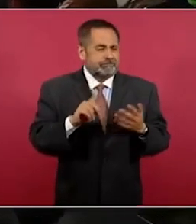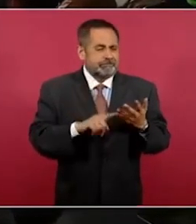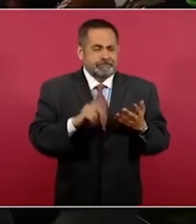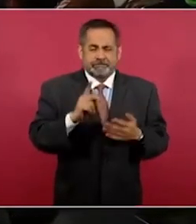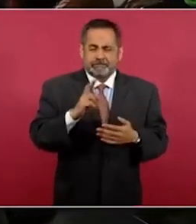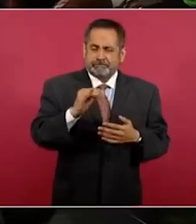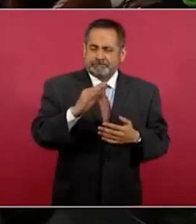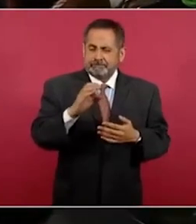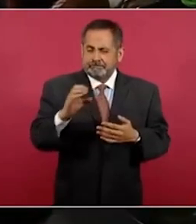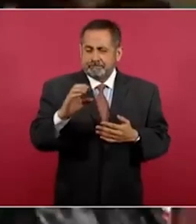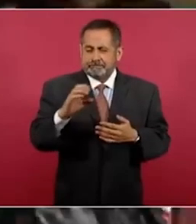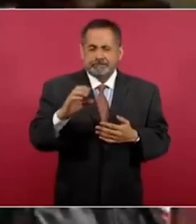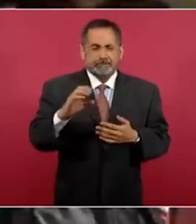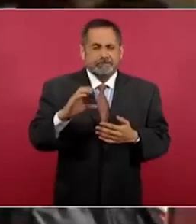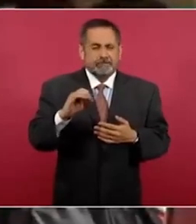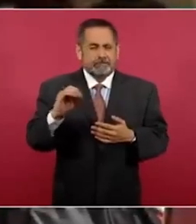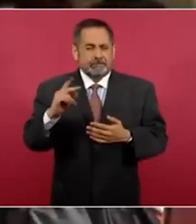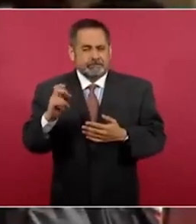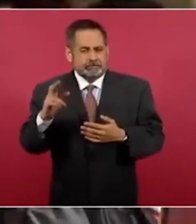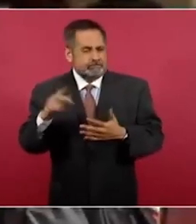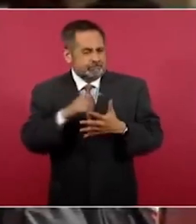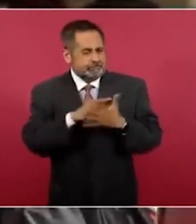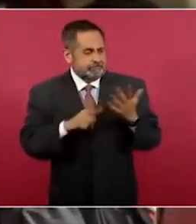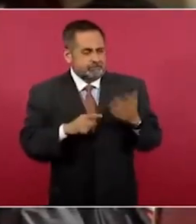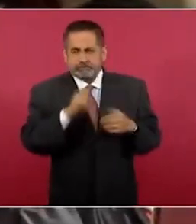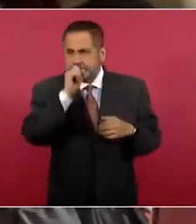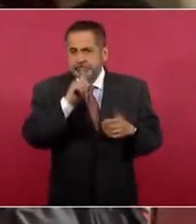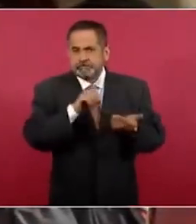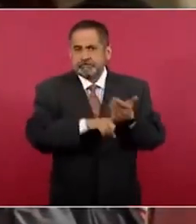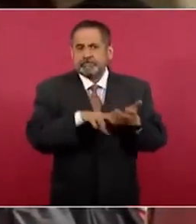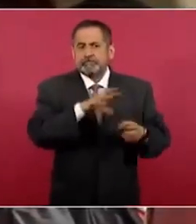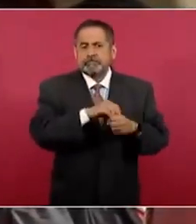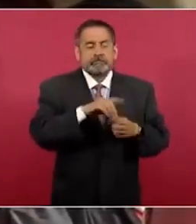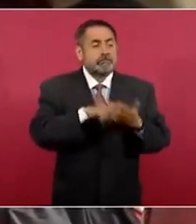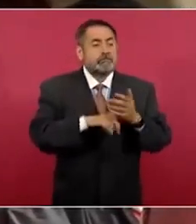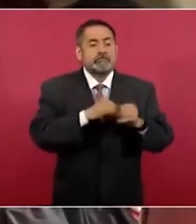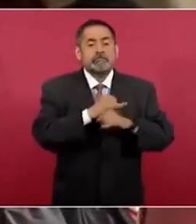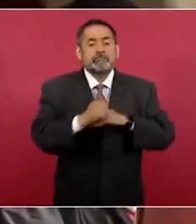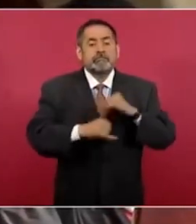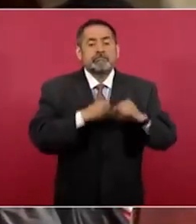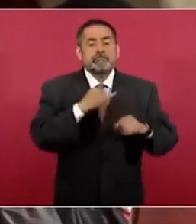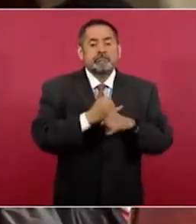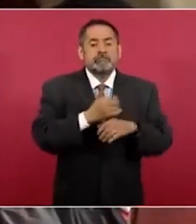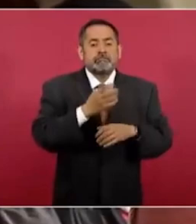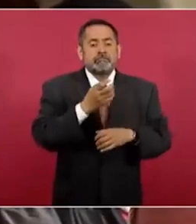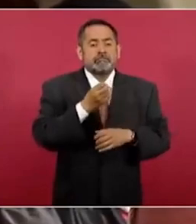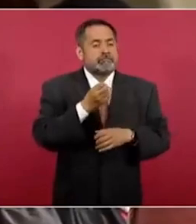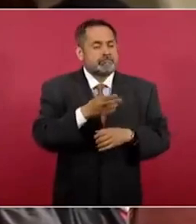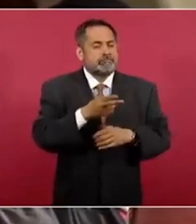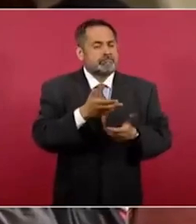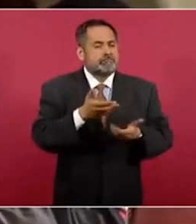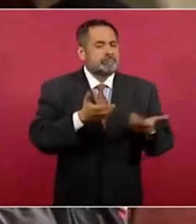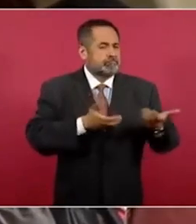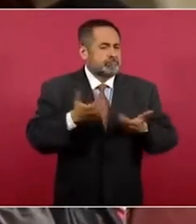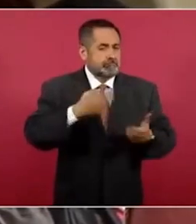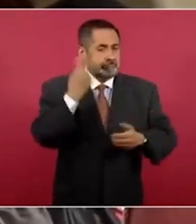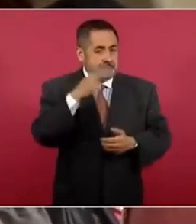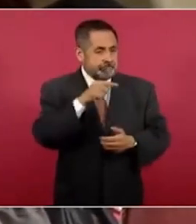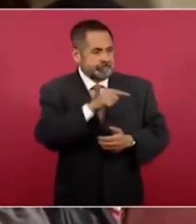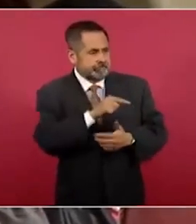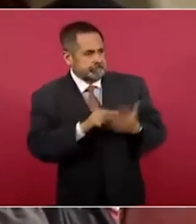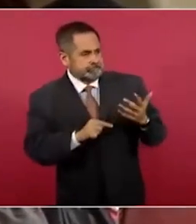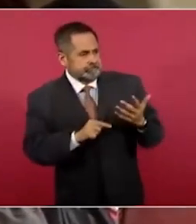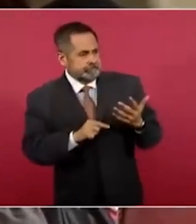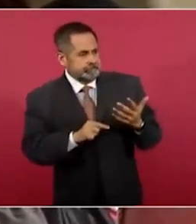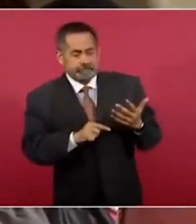PricewaterhouseCoopers, también está la International Chamber of Commerce México y en